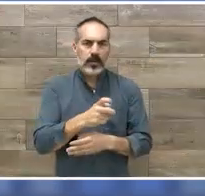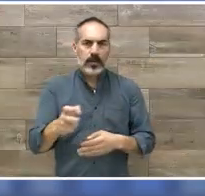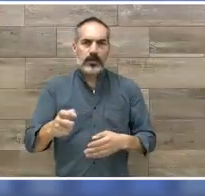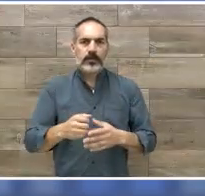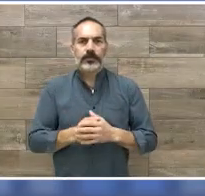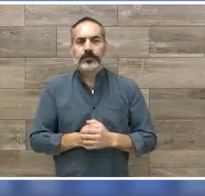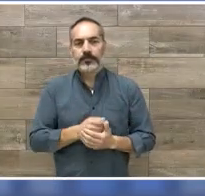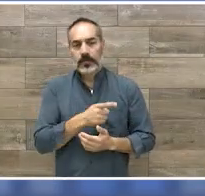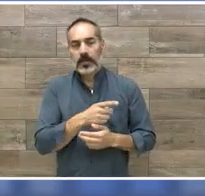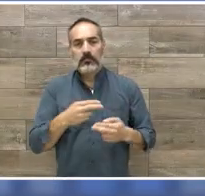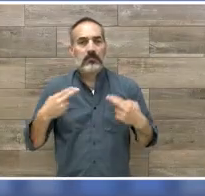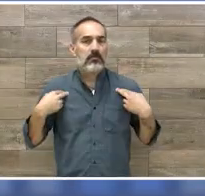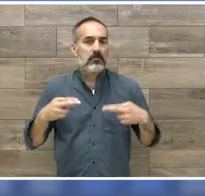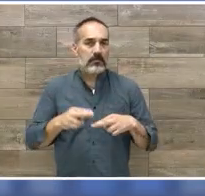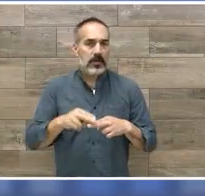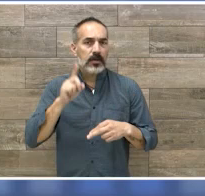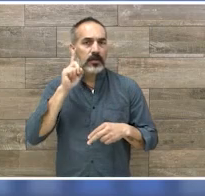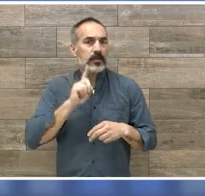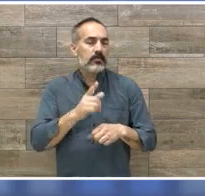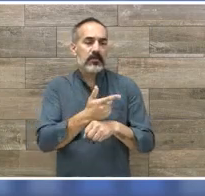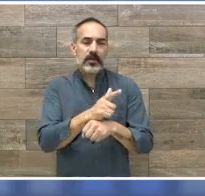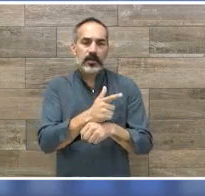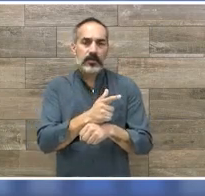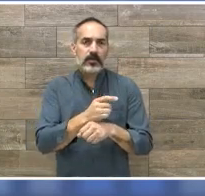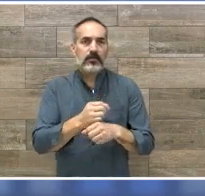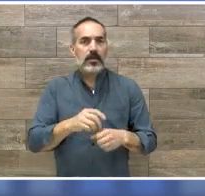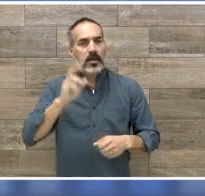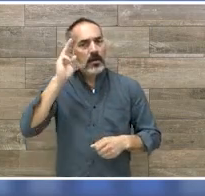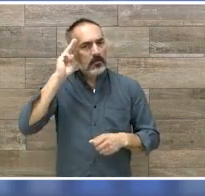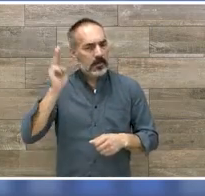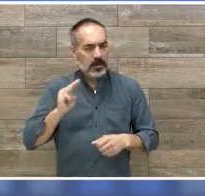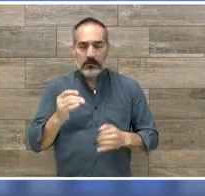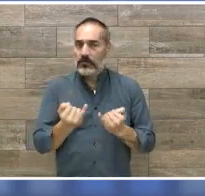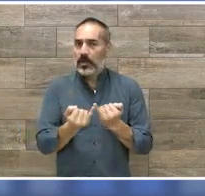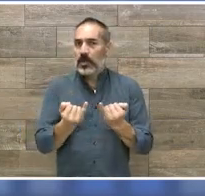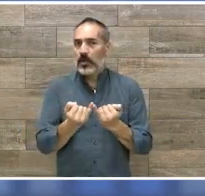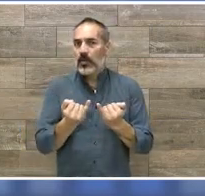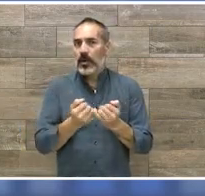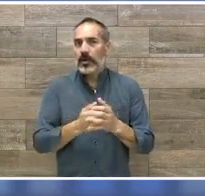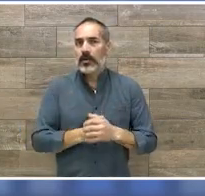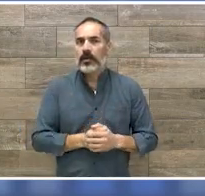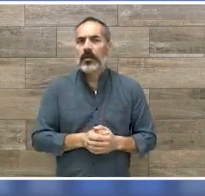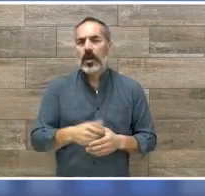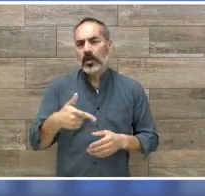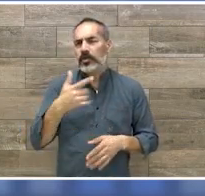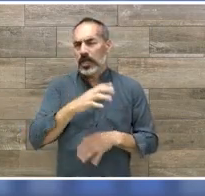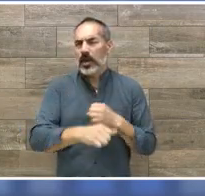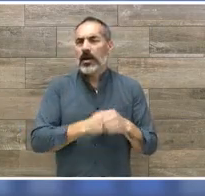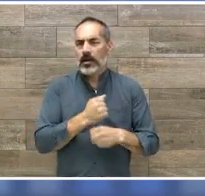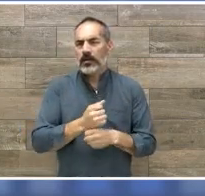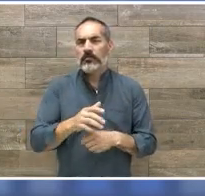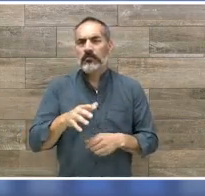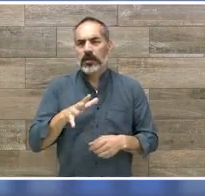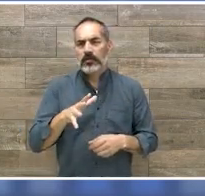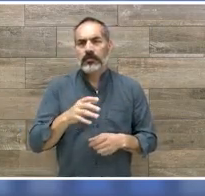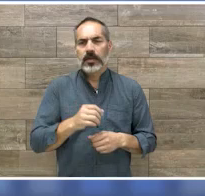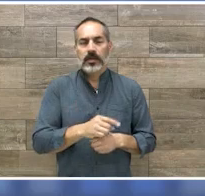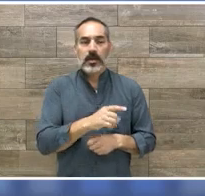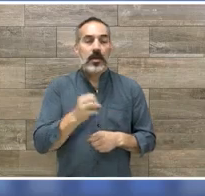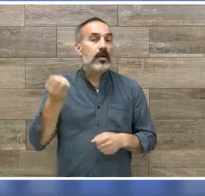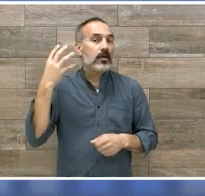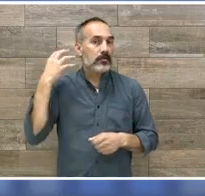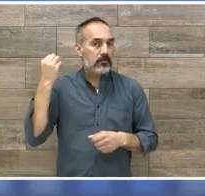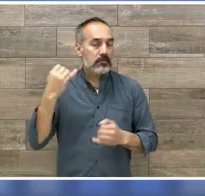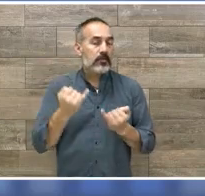docente a nivel licenciatura y maestría por alrededor de 12 años, y ha sido invitada como capacitadora de profesionales